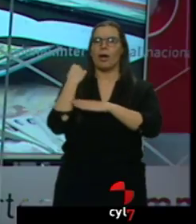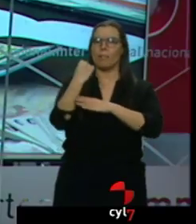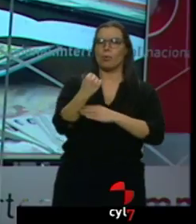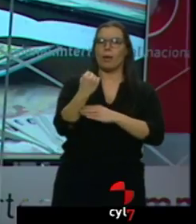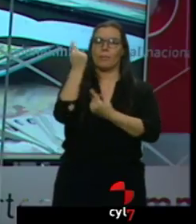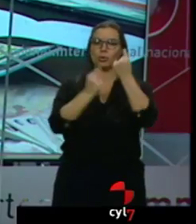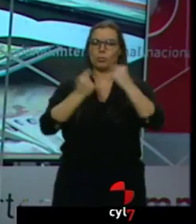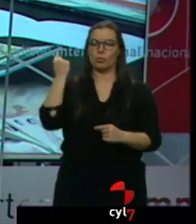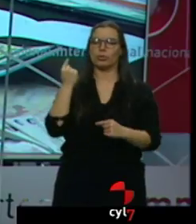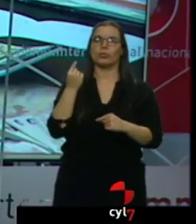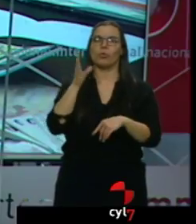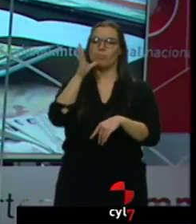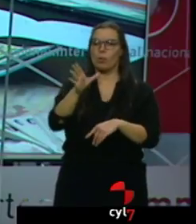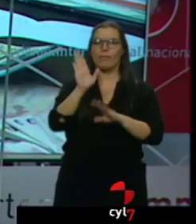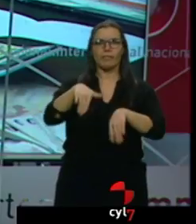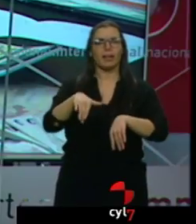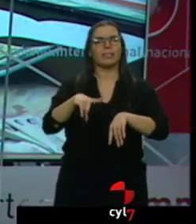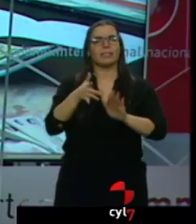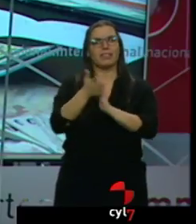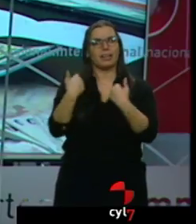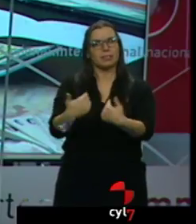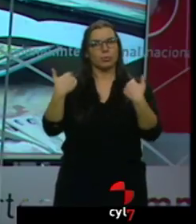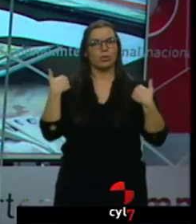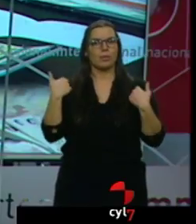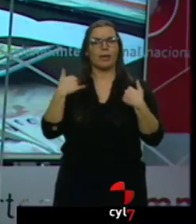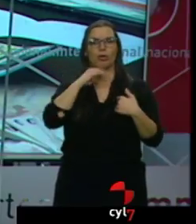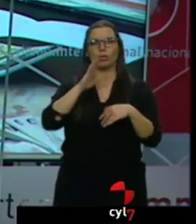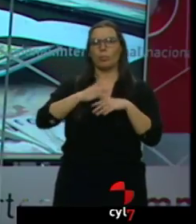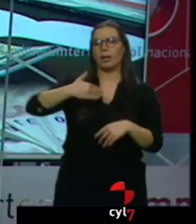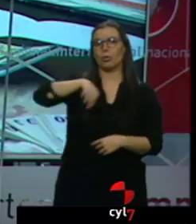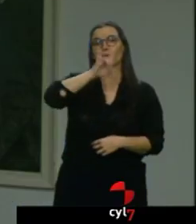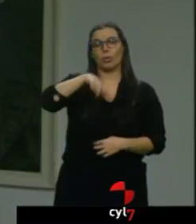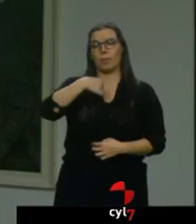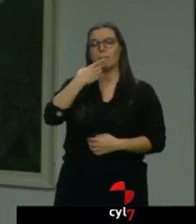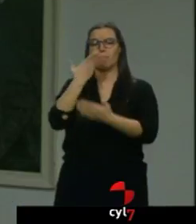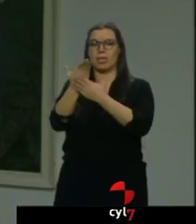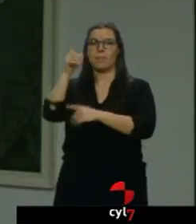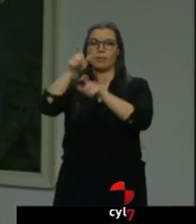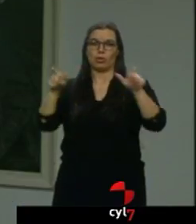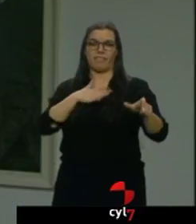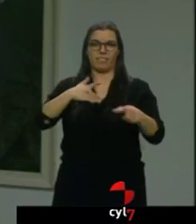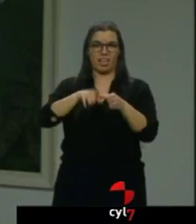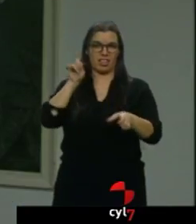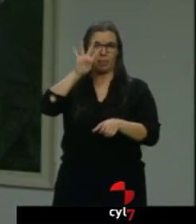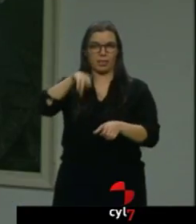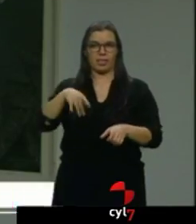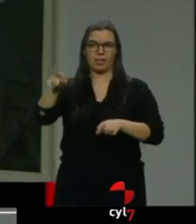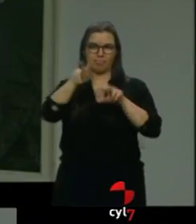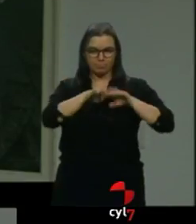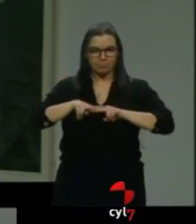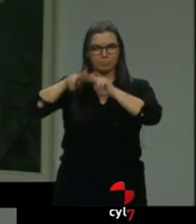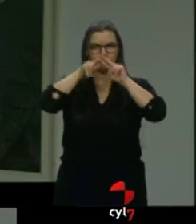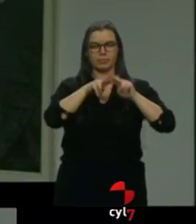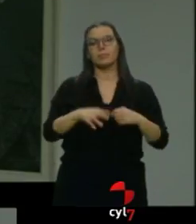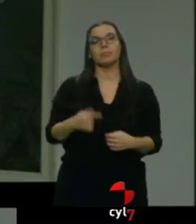hizo extensiva esta petición de respaldo a los independentistas. Creo que es muy difícil de explicar que iría en contra de